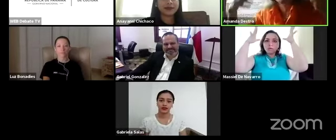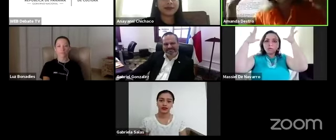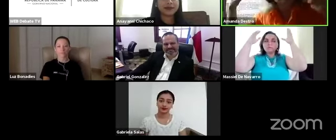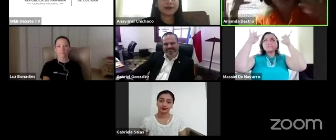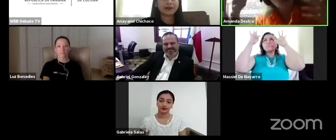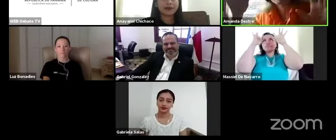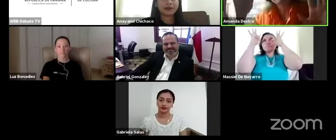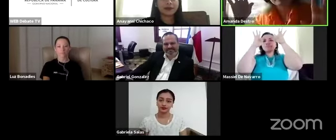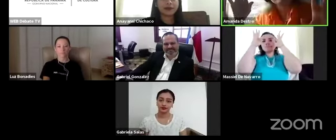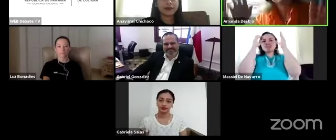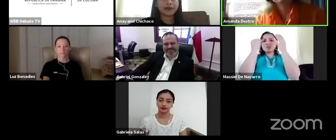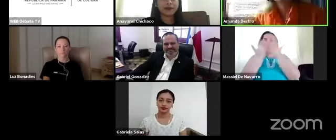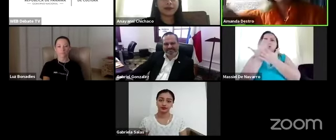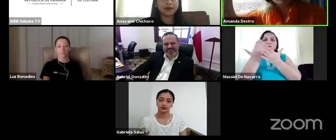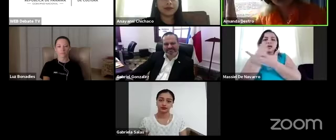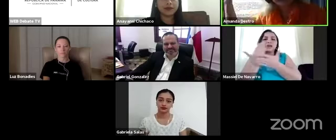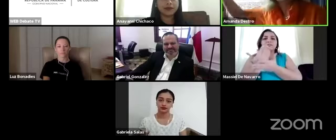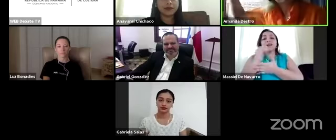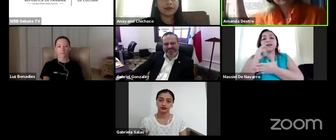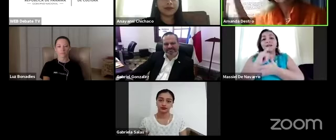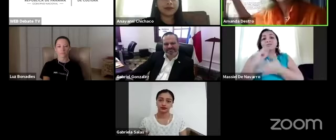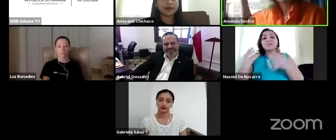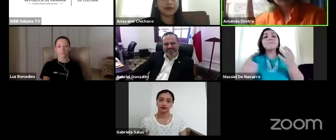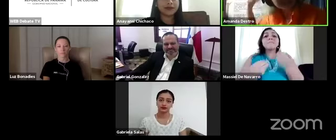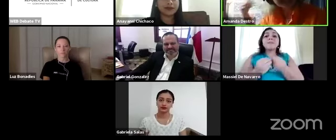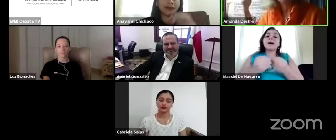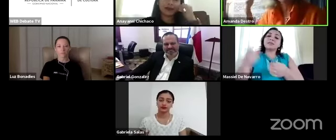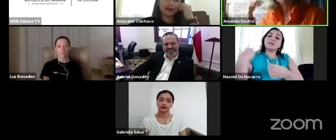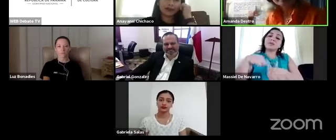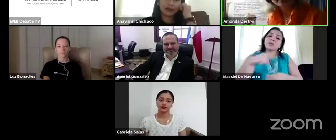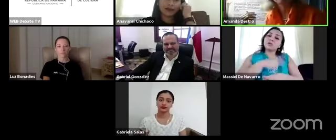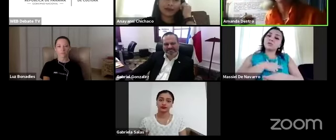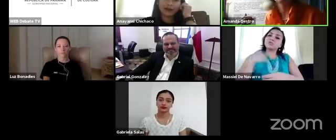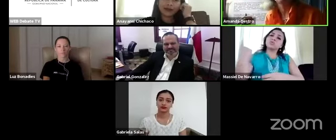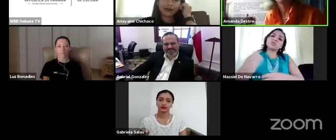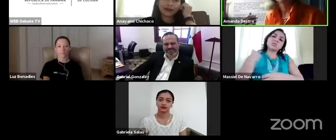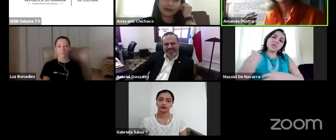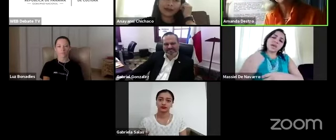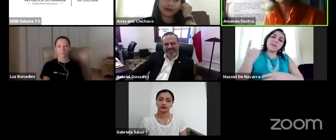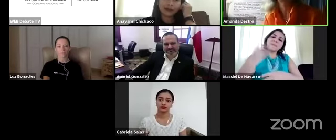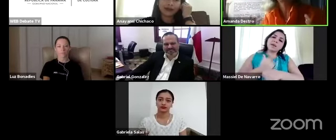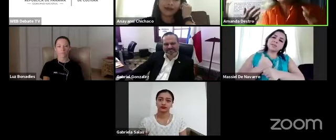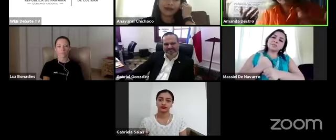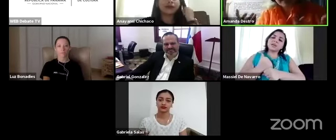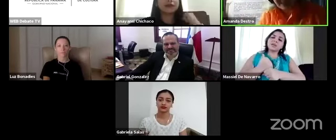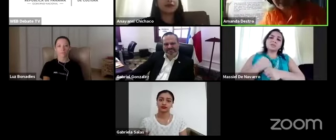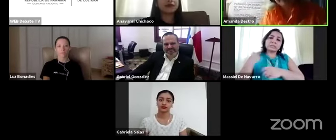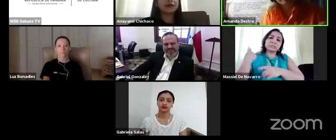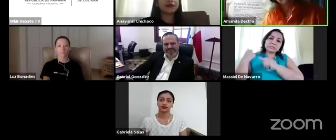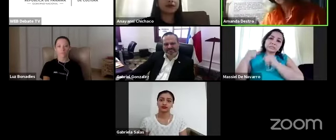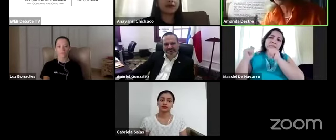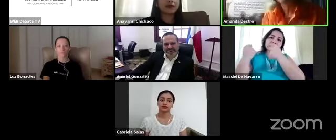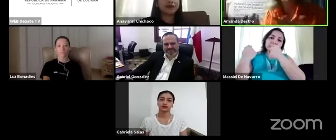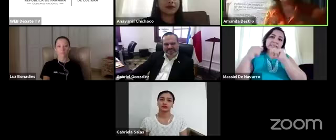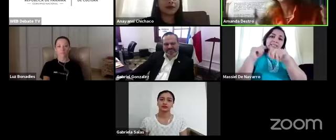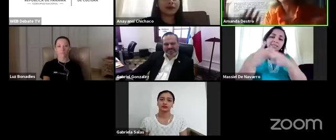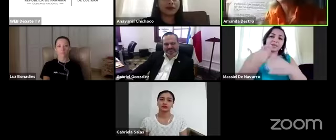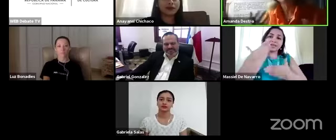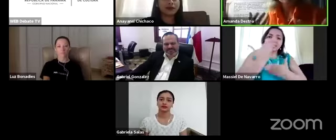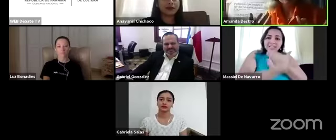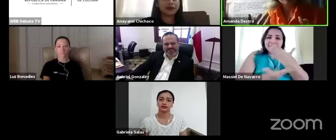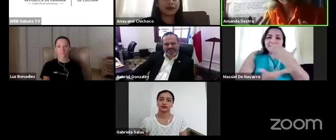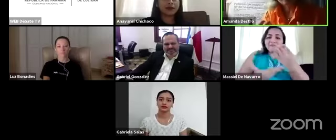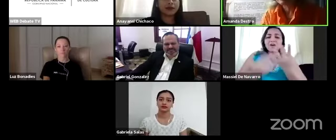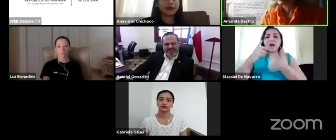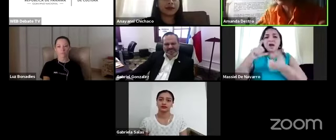es una más de lo que hemos estado siempre haciendo tratando de llevar y de modificar